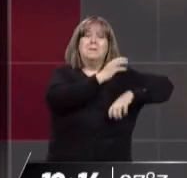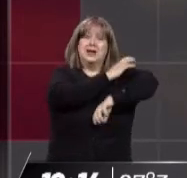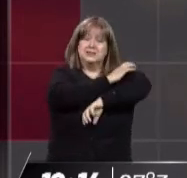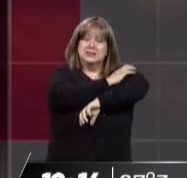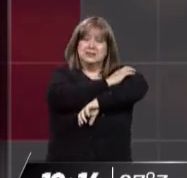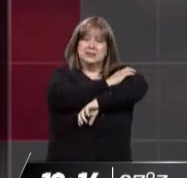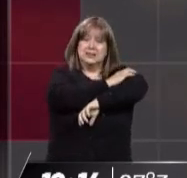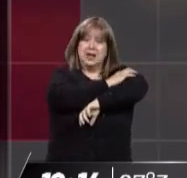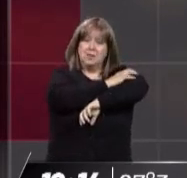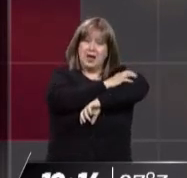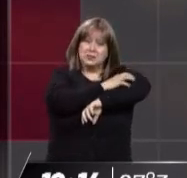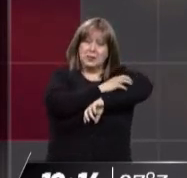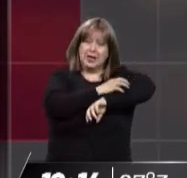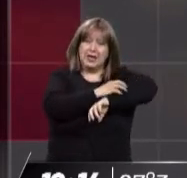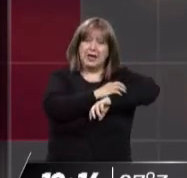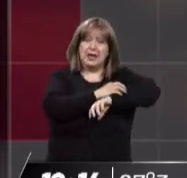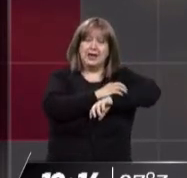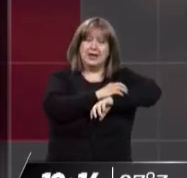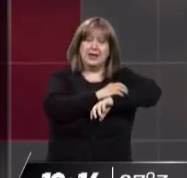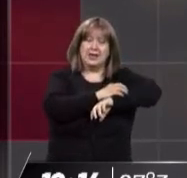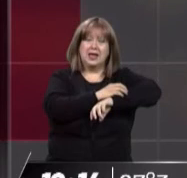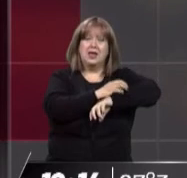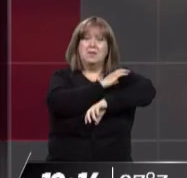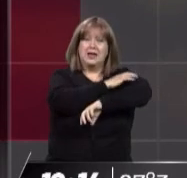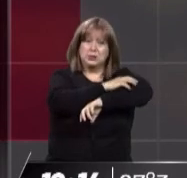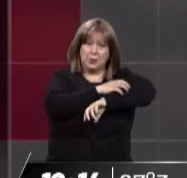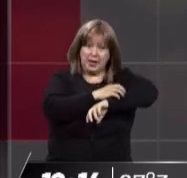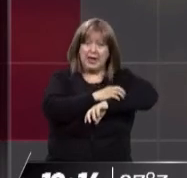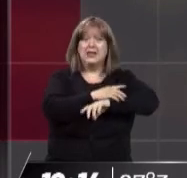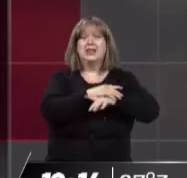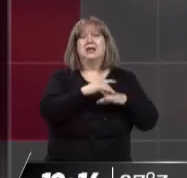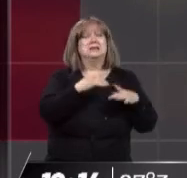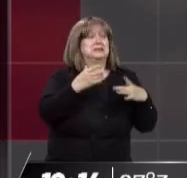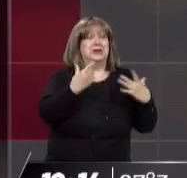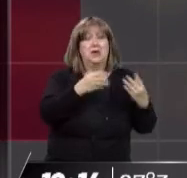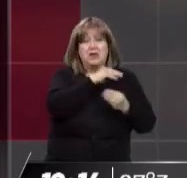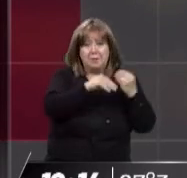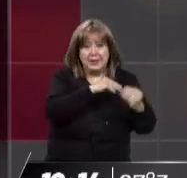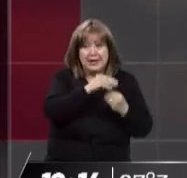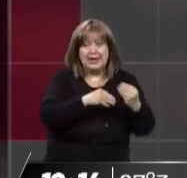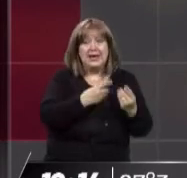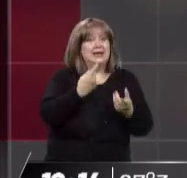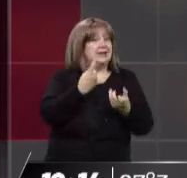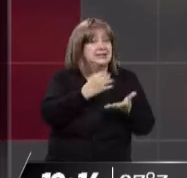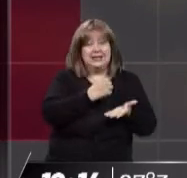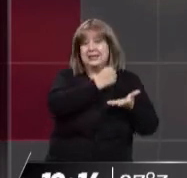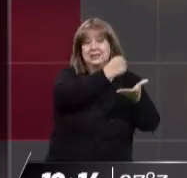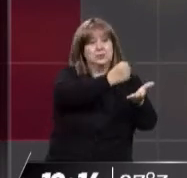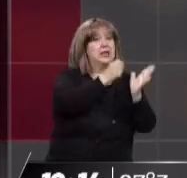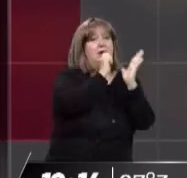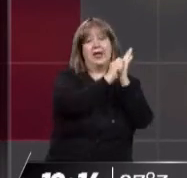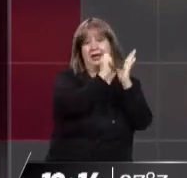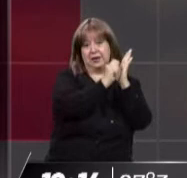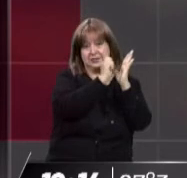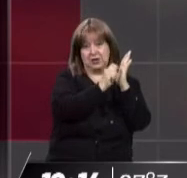demanda hubo, el nivel 3, los ingresos medios. Muchas familias que necesitaban seguir con los subsidios y se inscribieron.